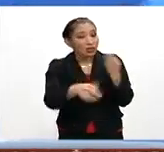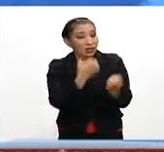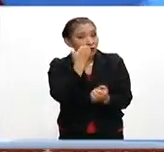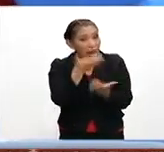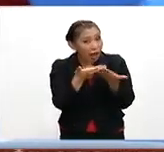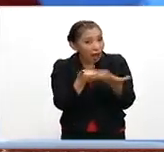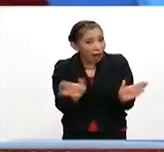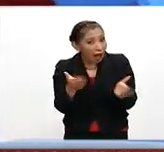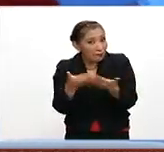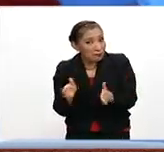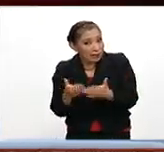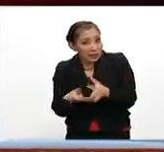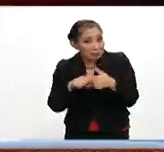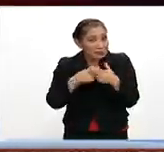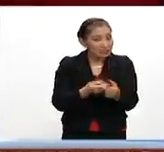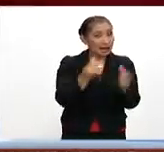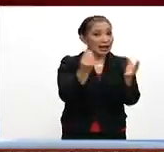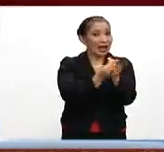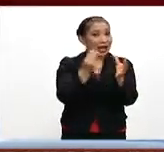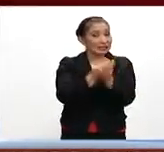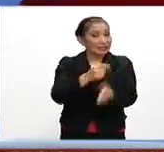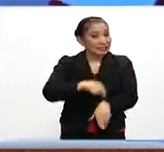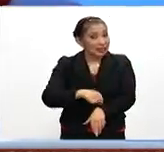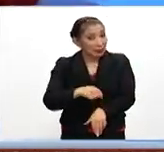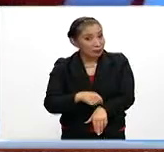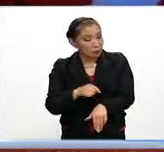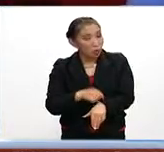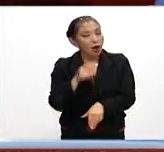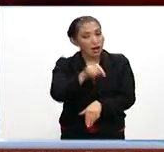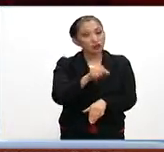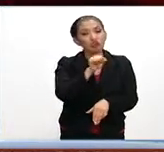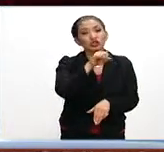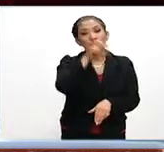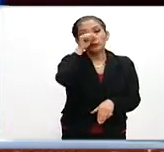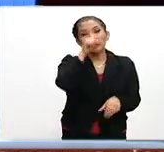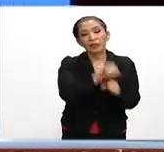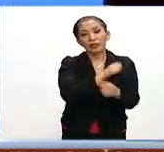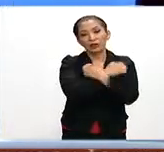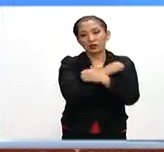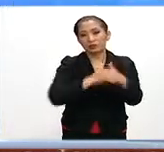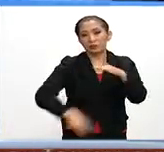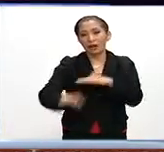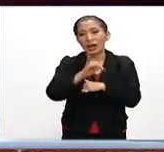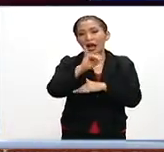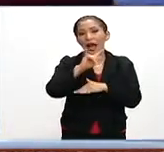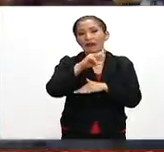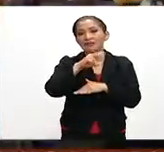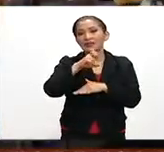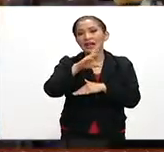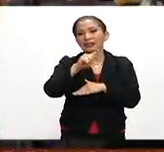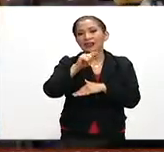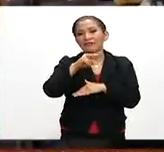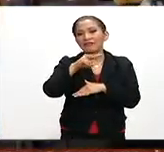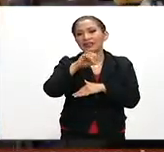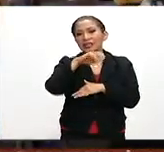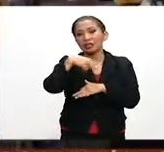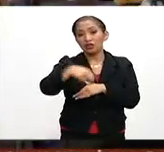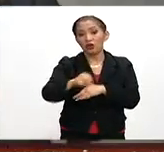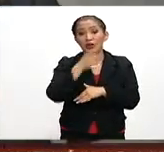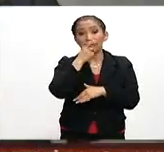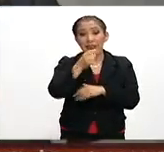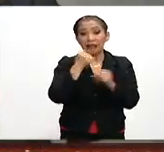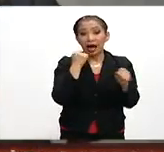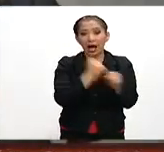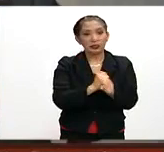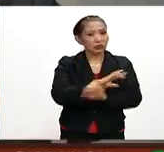escuelas van a lograr iniciar a tiempo las clases. Ante esto, el subsecretario de Educación Básica, Javier Treviño, aseguró que el inicio del ciclo